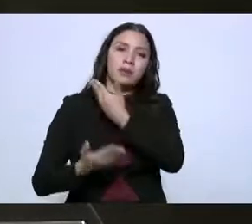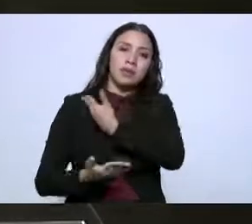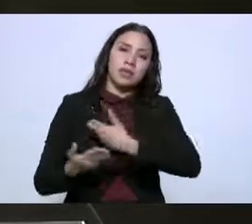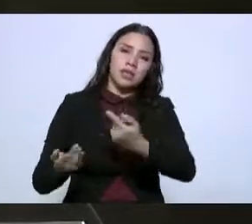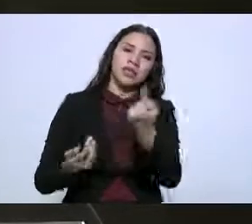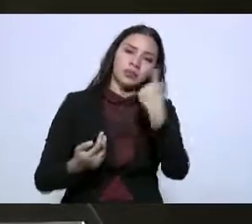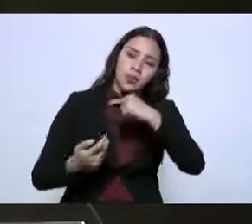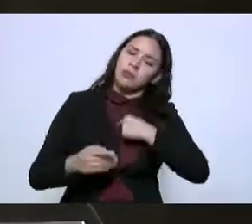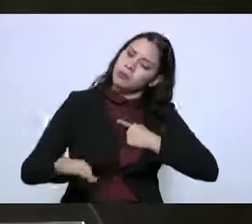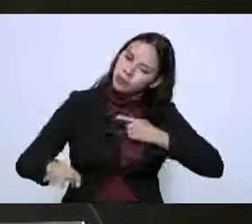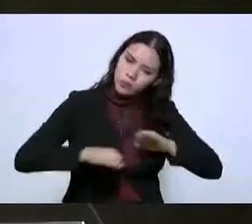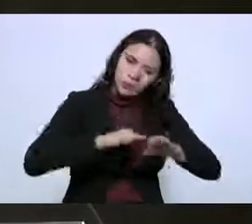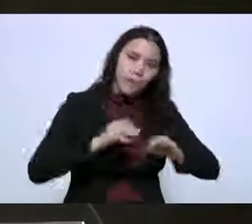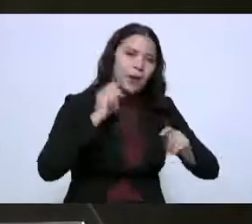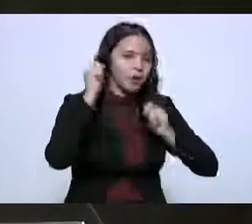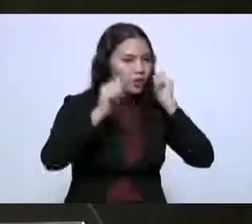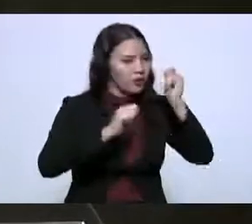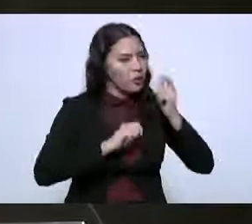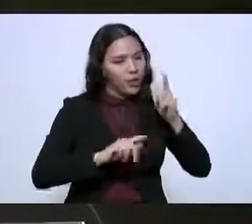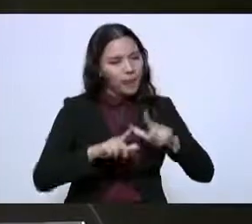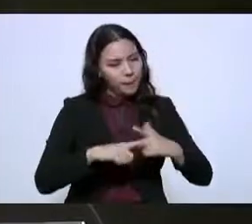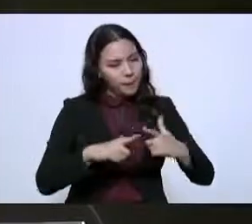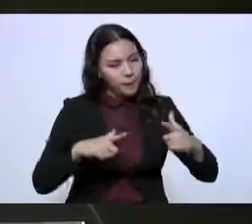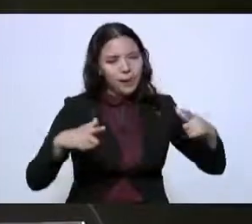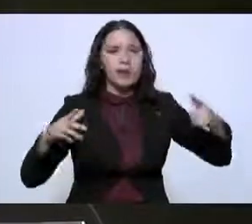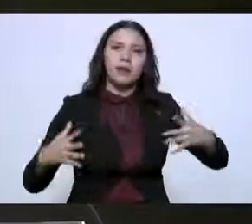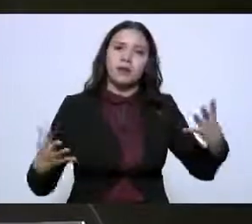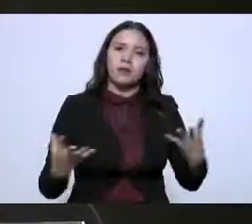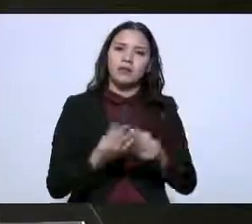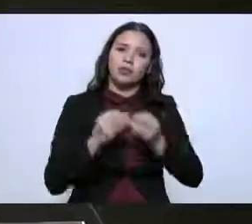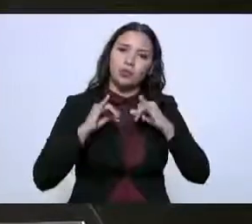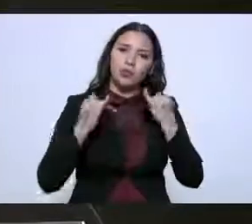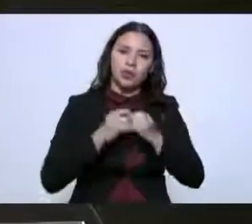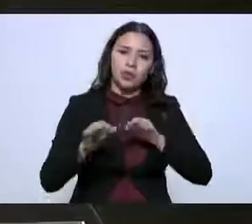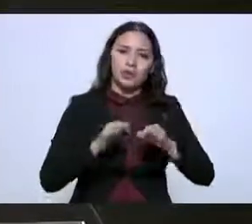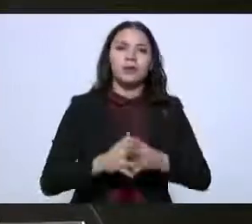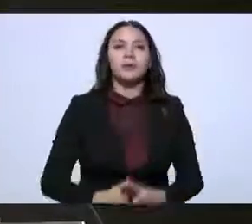presidente para hacer del turismo una herramienta de reconciliación social